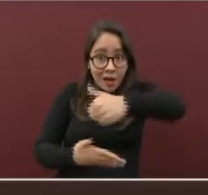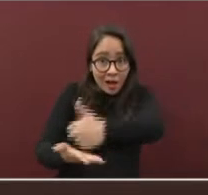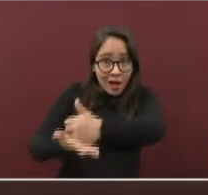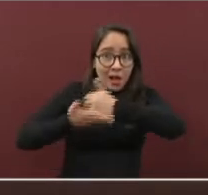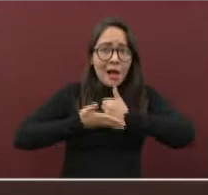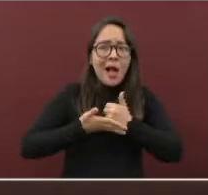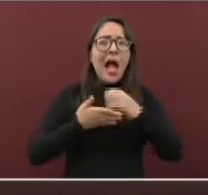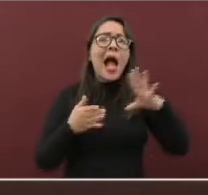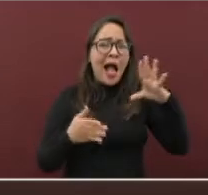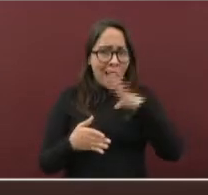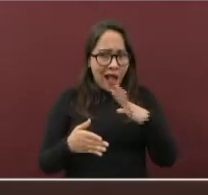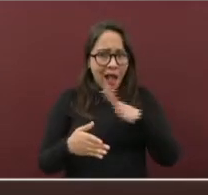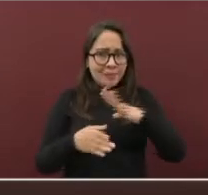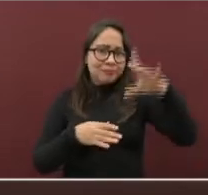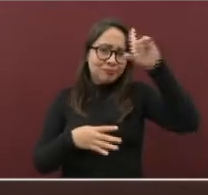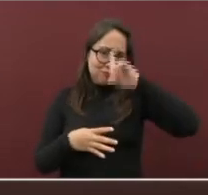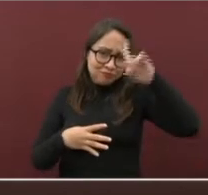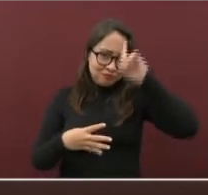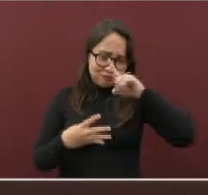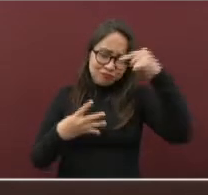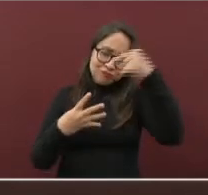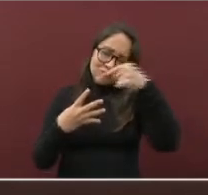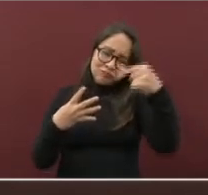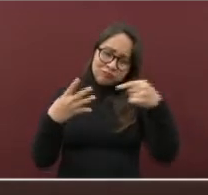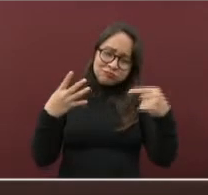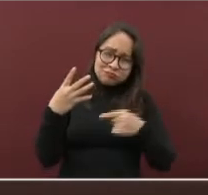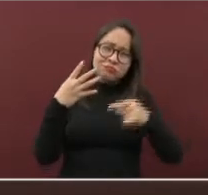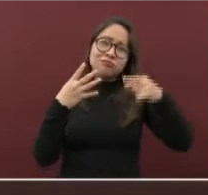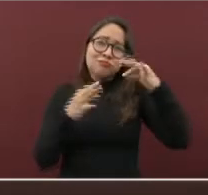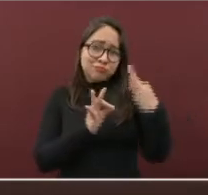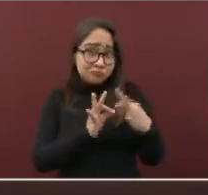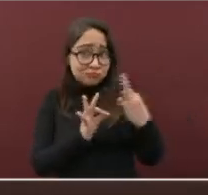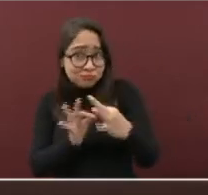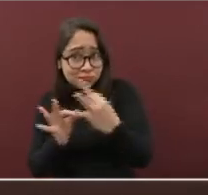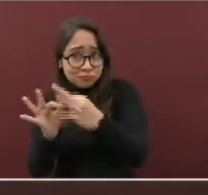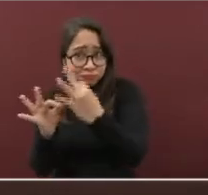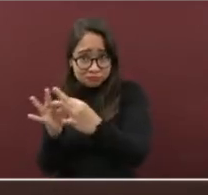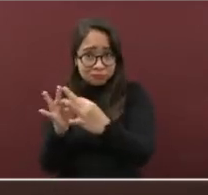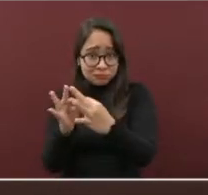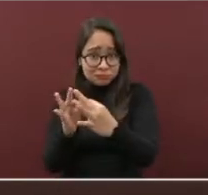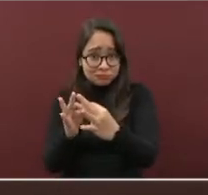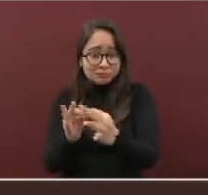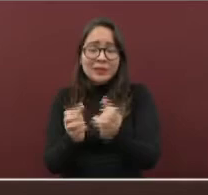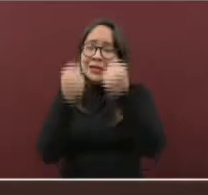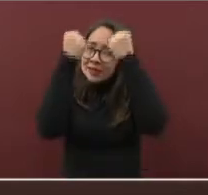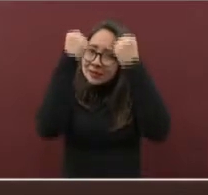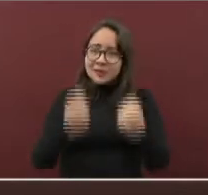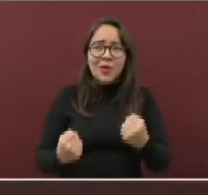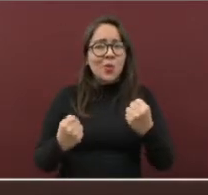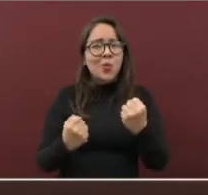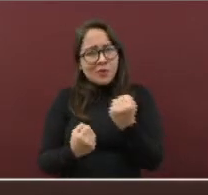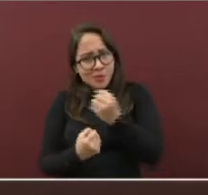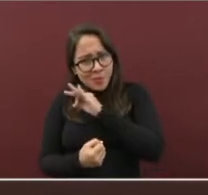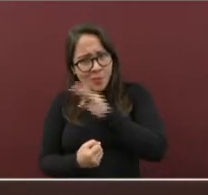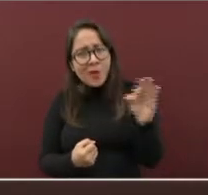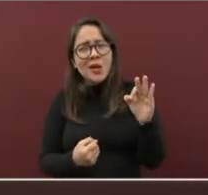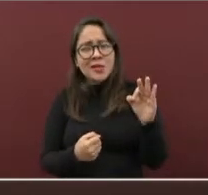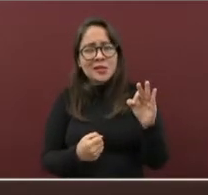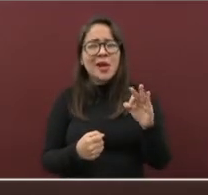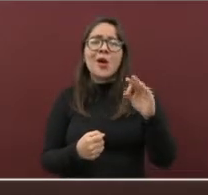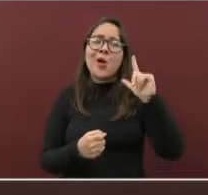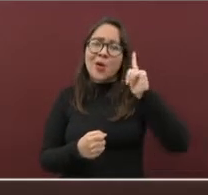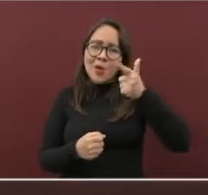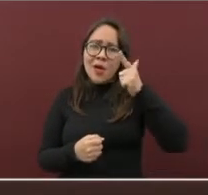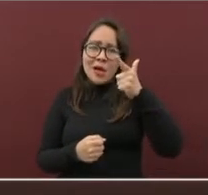recomendaciones que les mencionamos aquí cada noche, seguramente podremos lograr llegar de nuevo